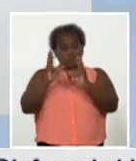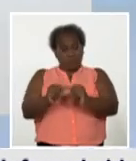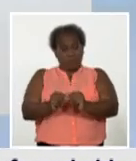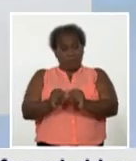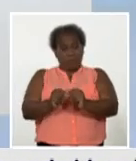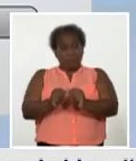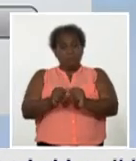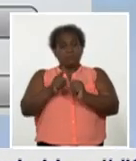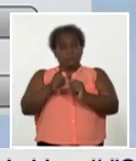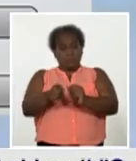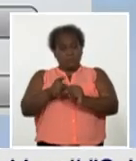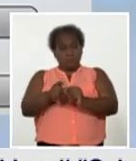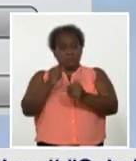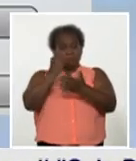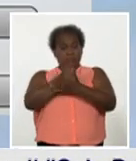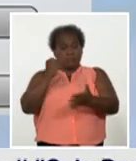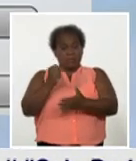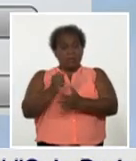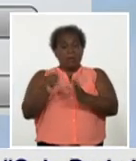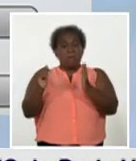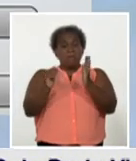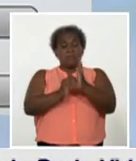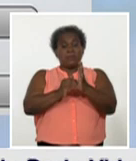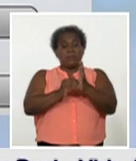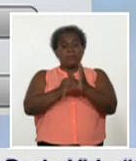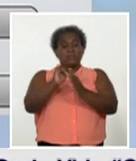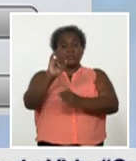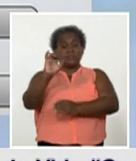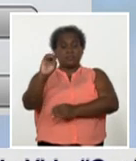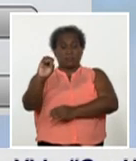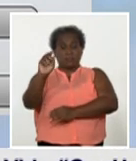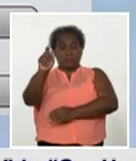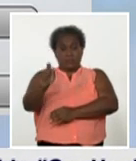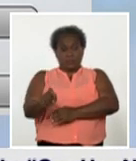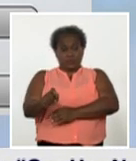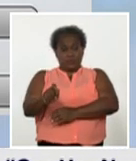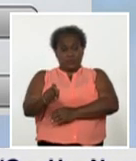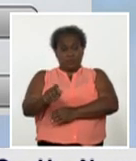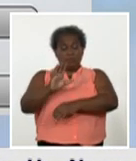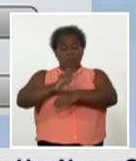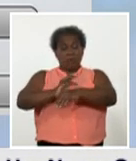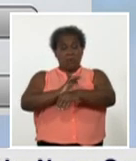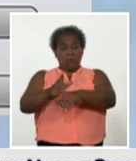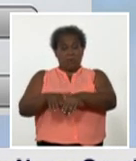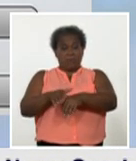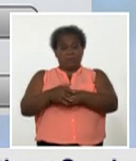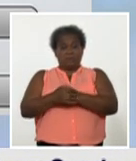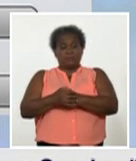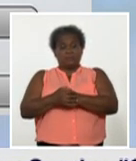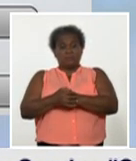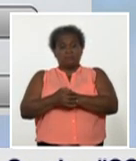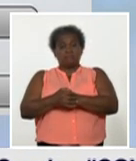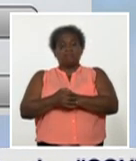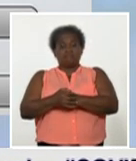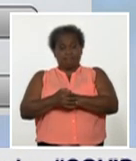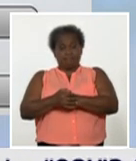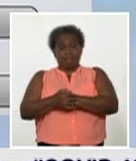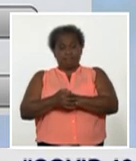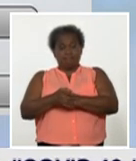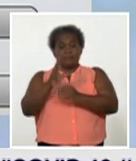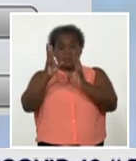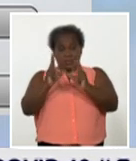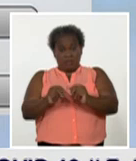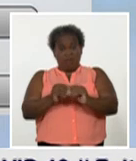diagnosticaron 1.060 personas con COVID-19. Estamos jugando incluso una cifra